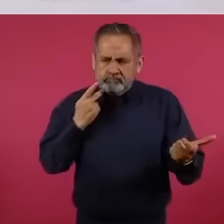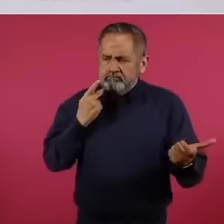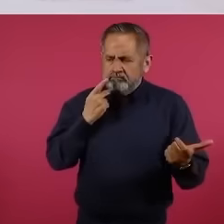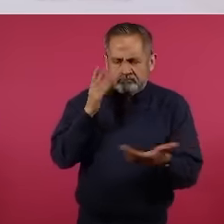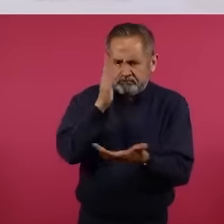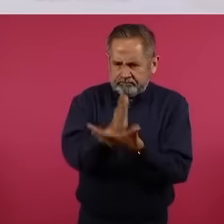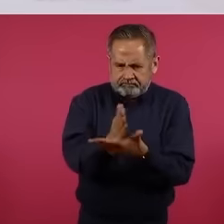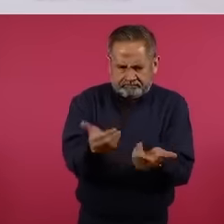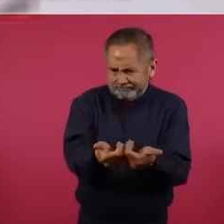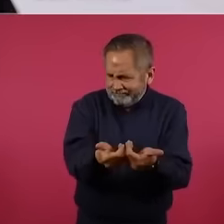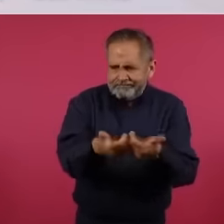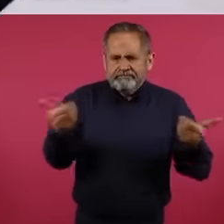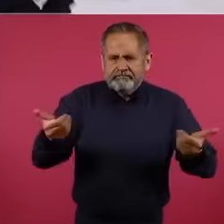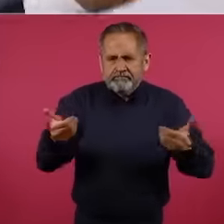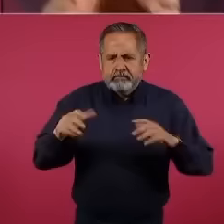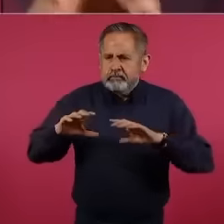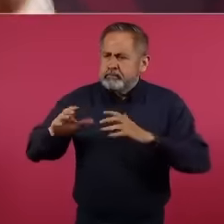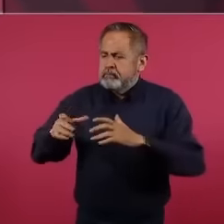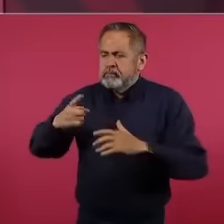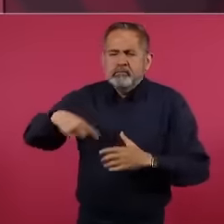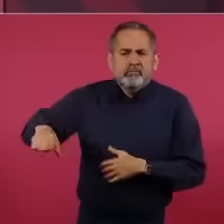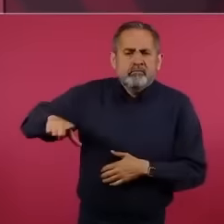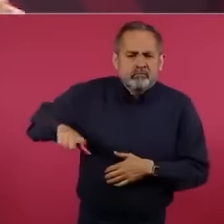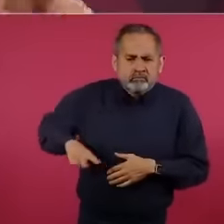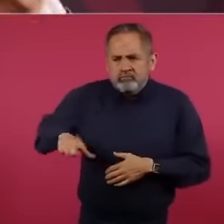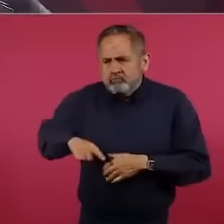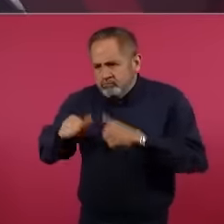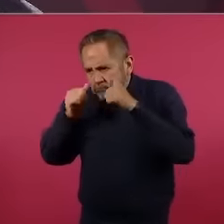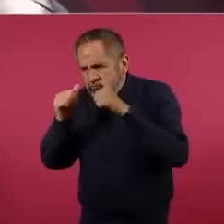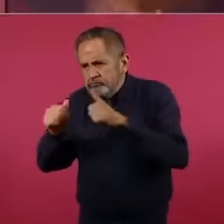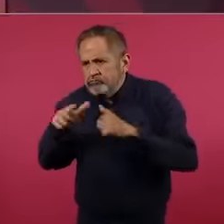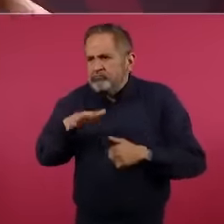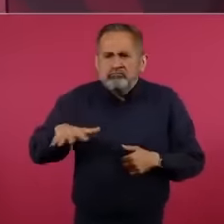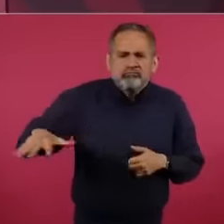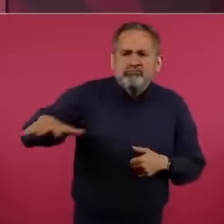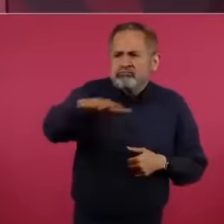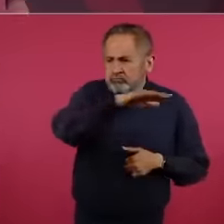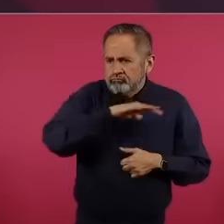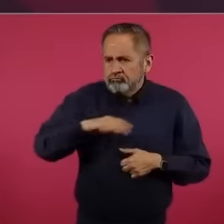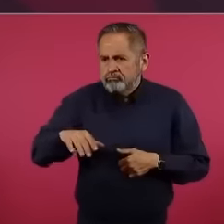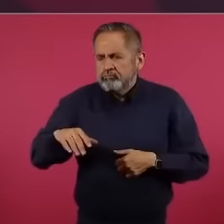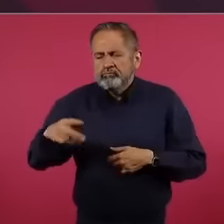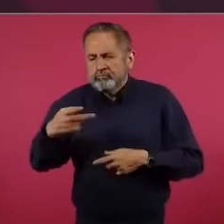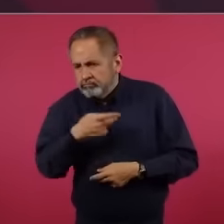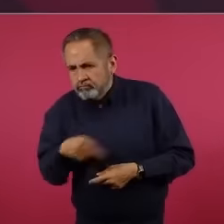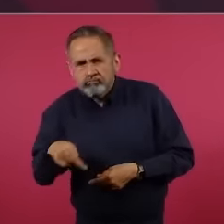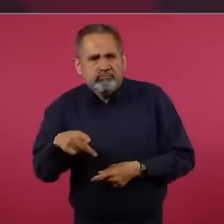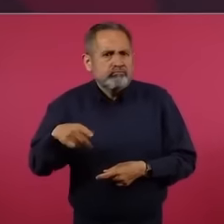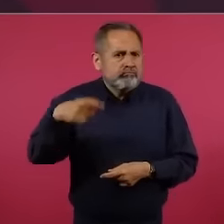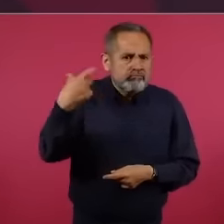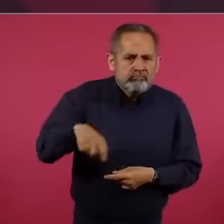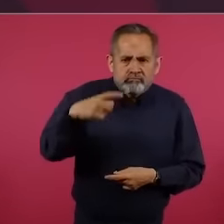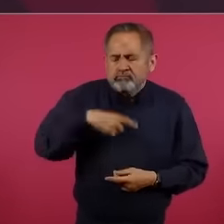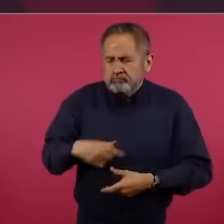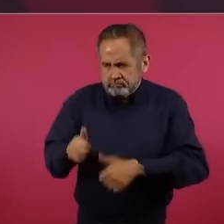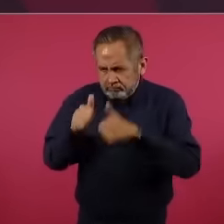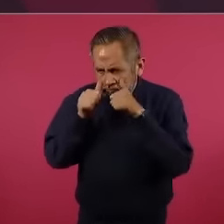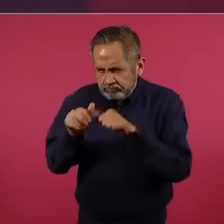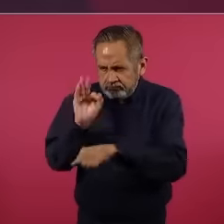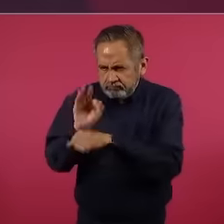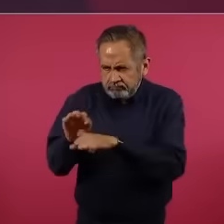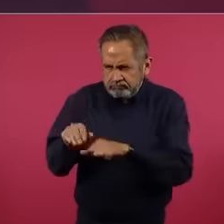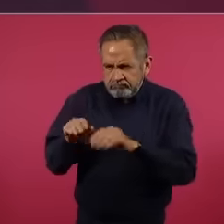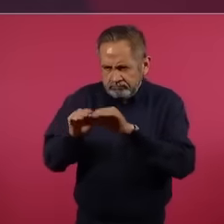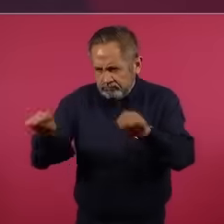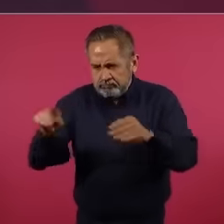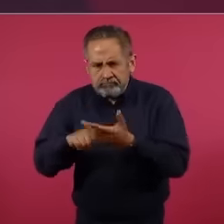y que el gobierno represente a todos, a ricos y a pobres del campo, de